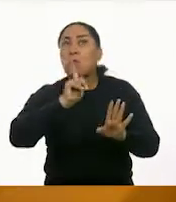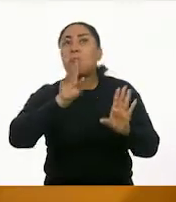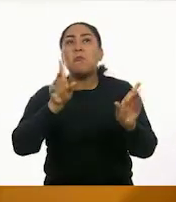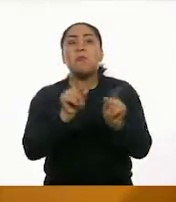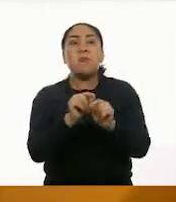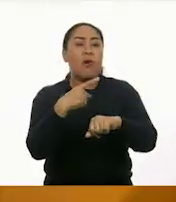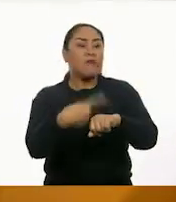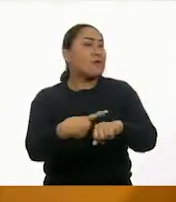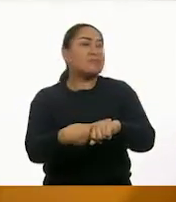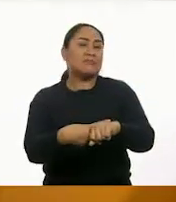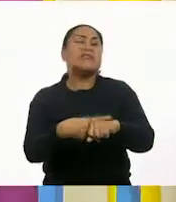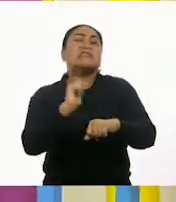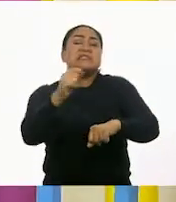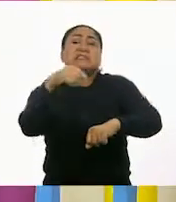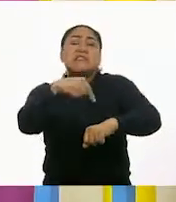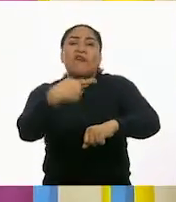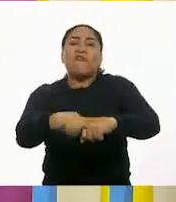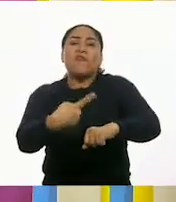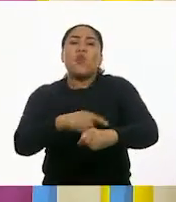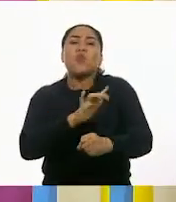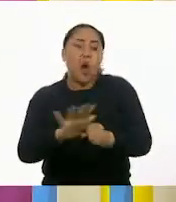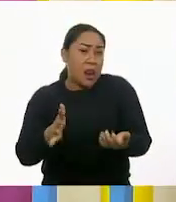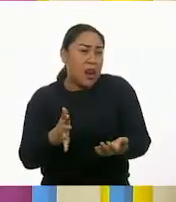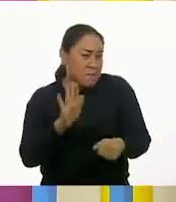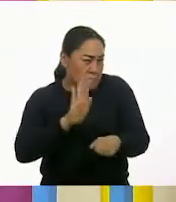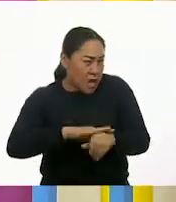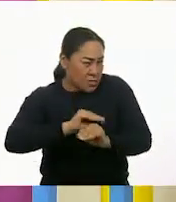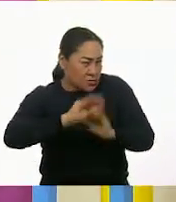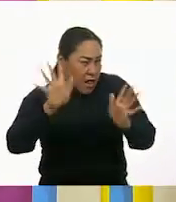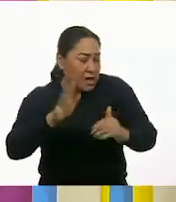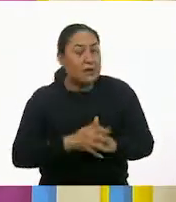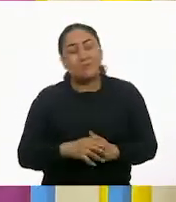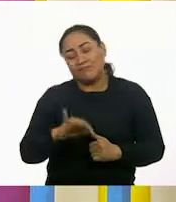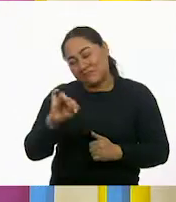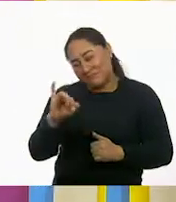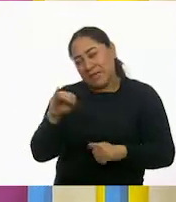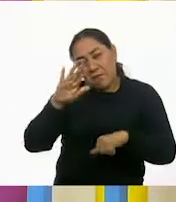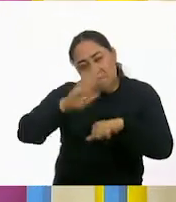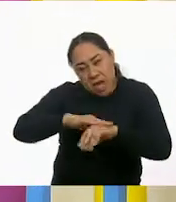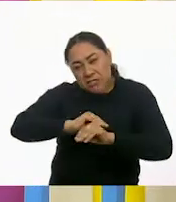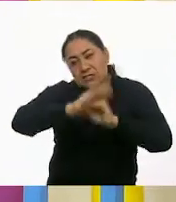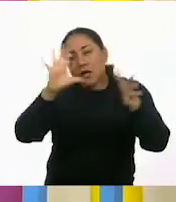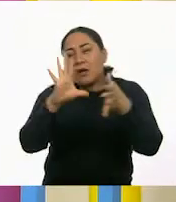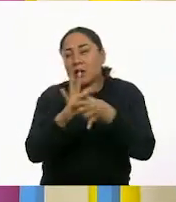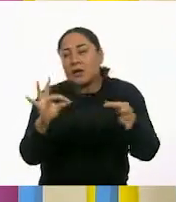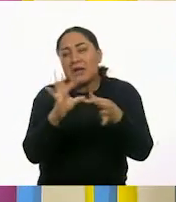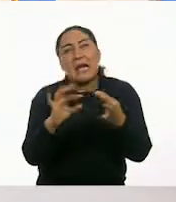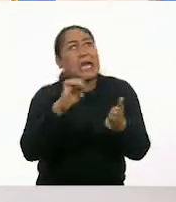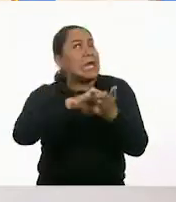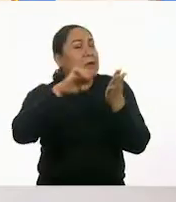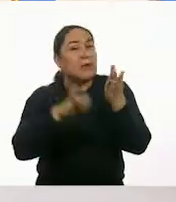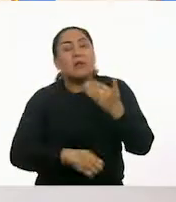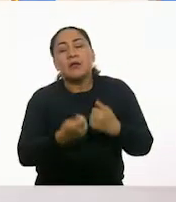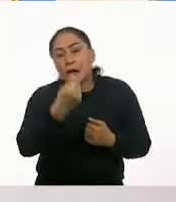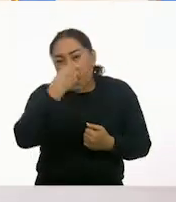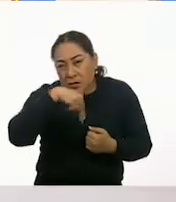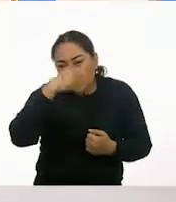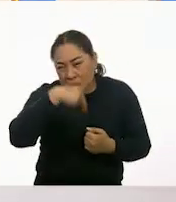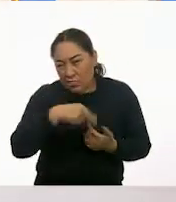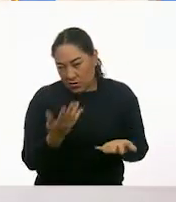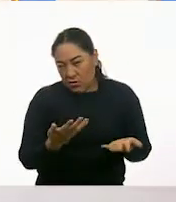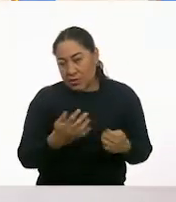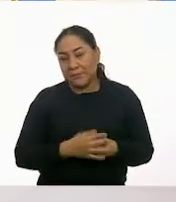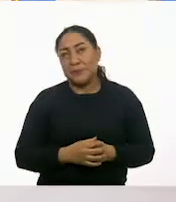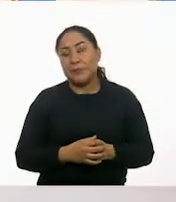que lo hagamos específico? Sí, vamos a especificarlo más con resfriados, que es el más común. Y si lo ponemos así como, ¿qué enfermedades